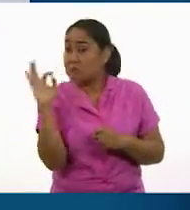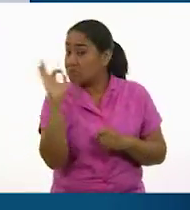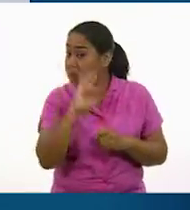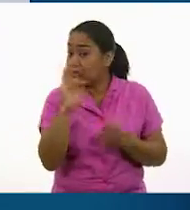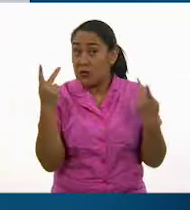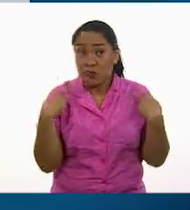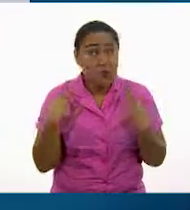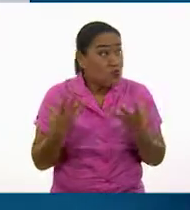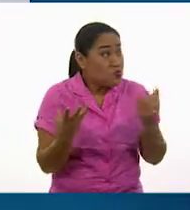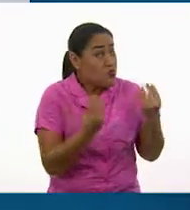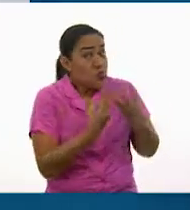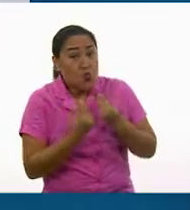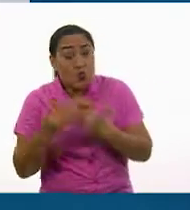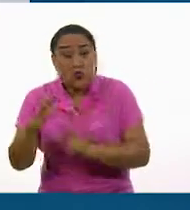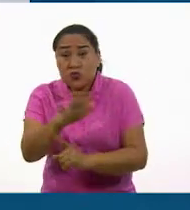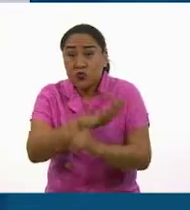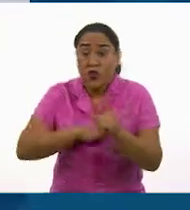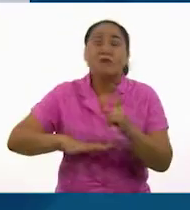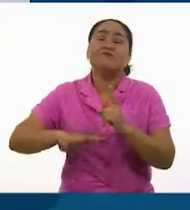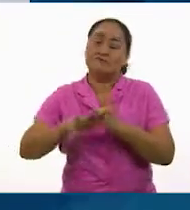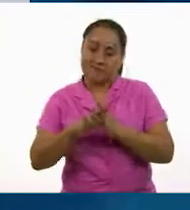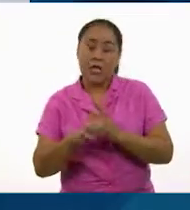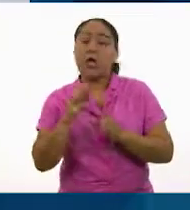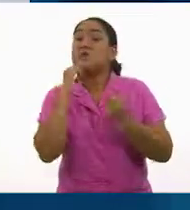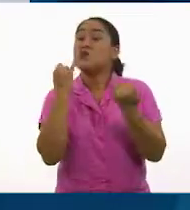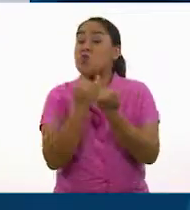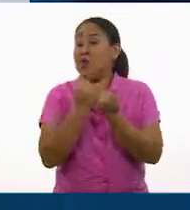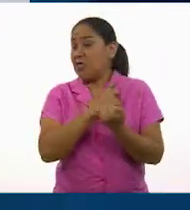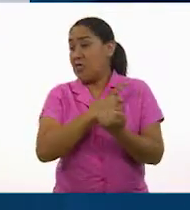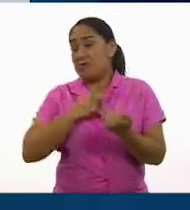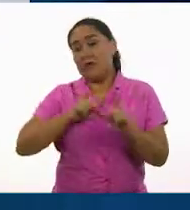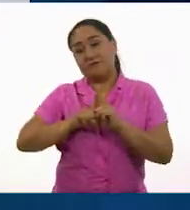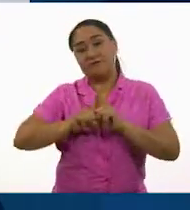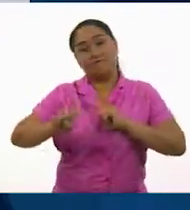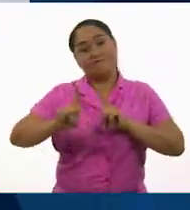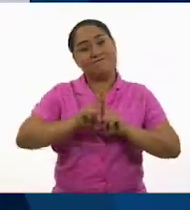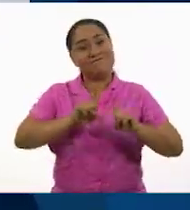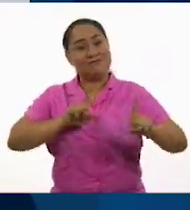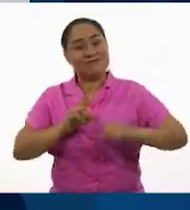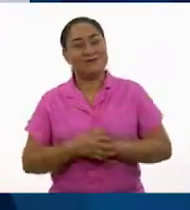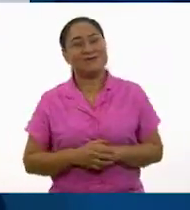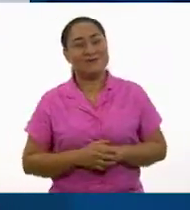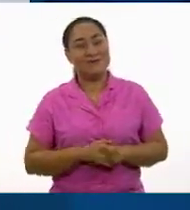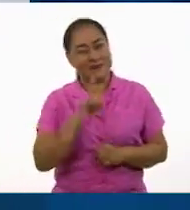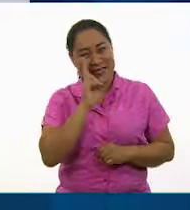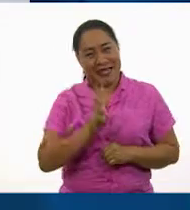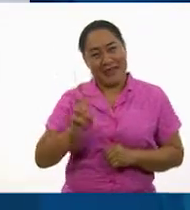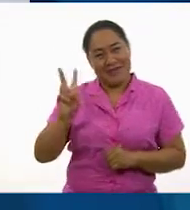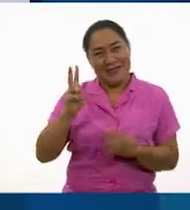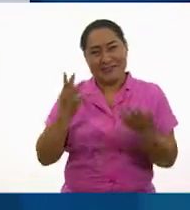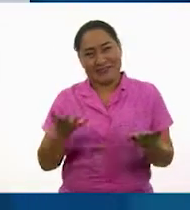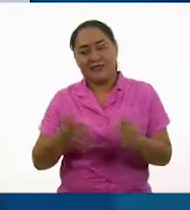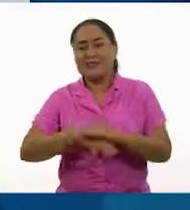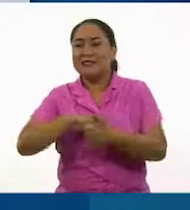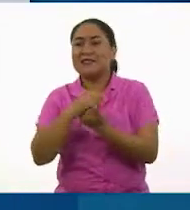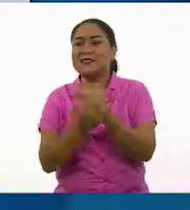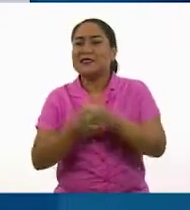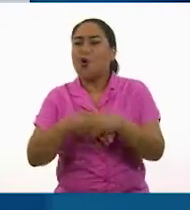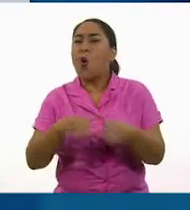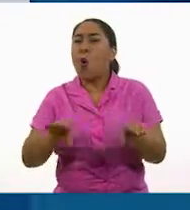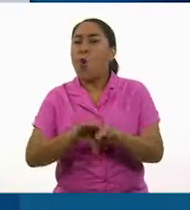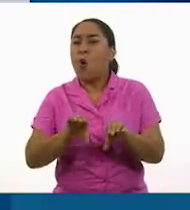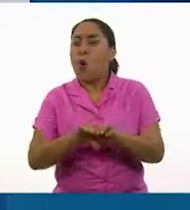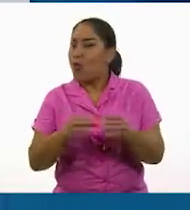mucha gente alrededor y también mantener la sana distancia. Vamos a ver cómo hay que lavarse las manos.